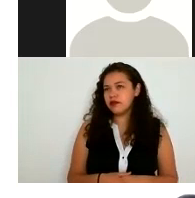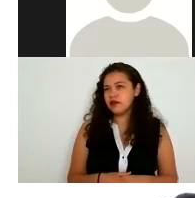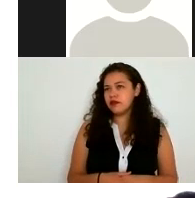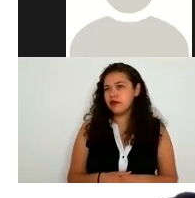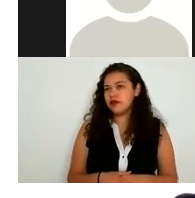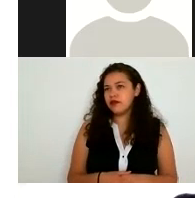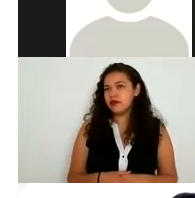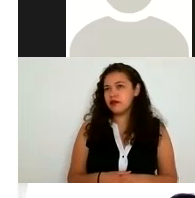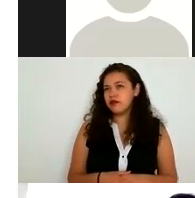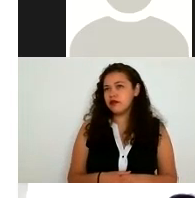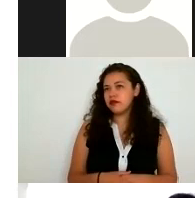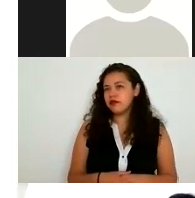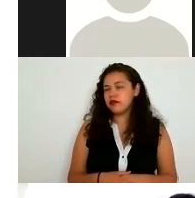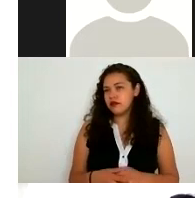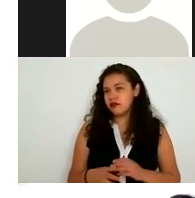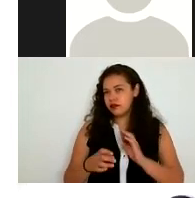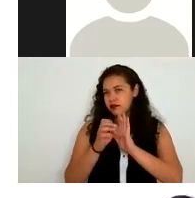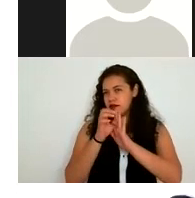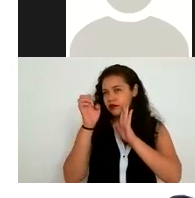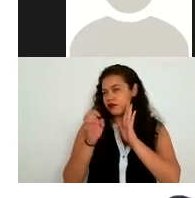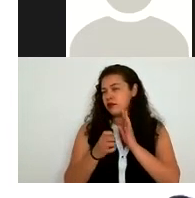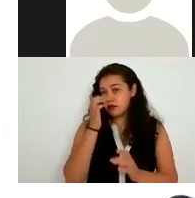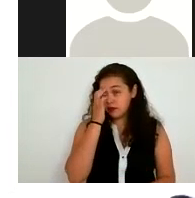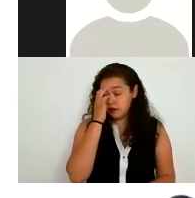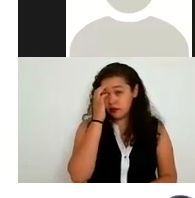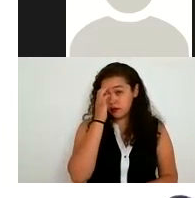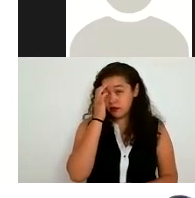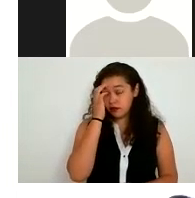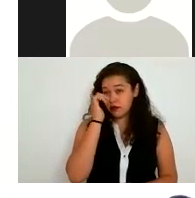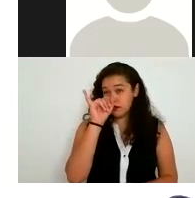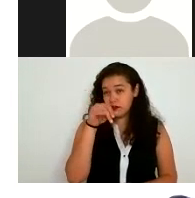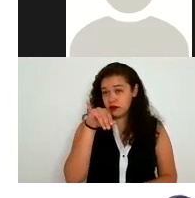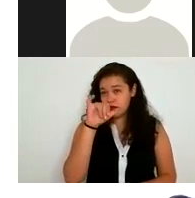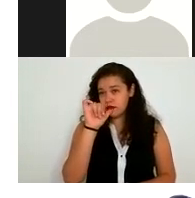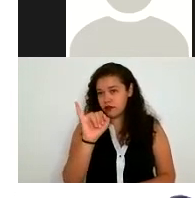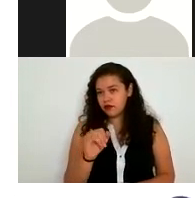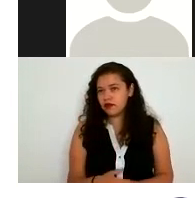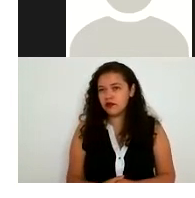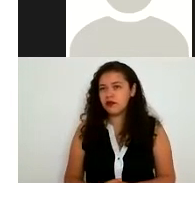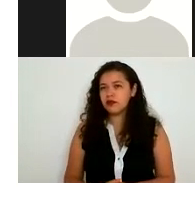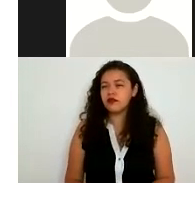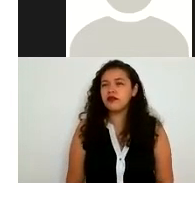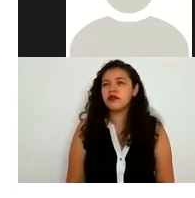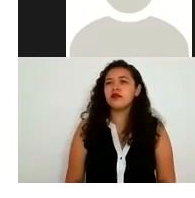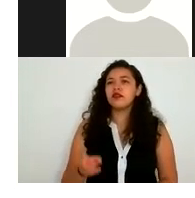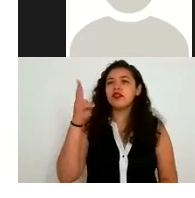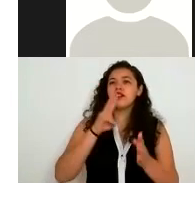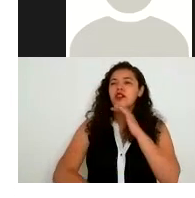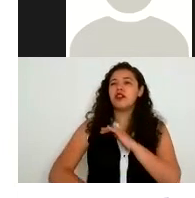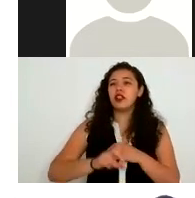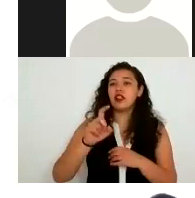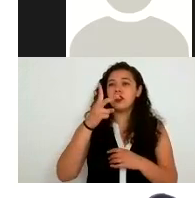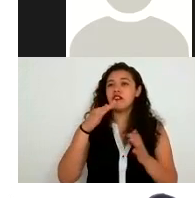de lo que por ejemplo el INAI suman más de 32 millones de pesos las multas a empresas por